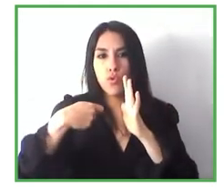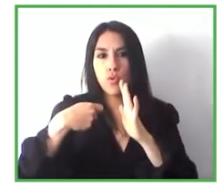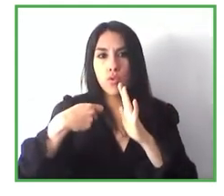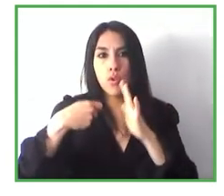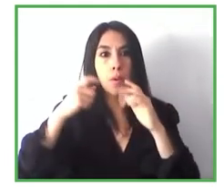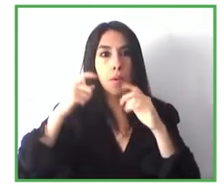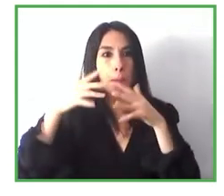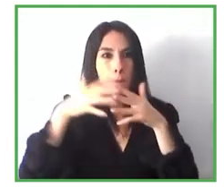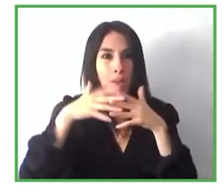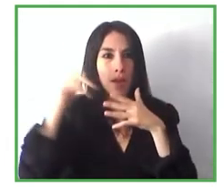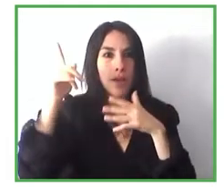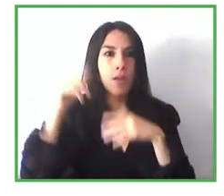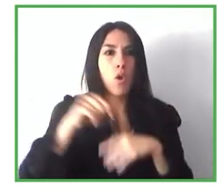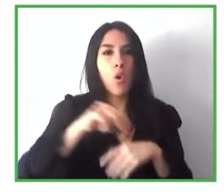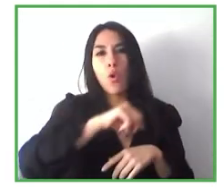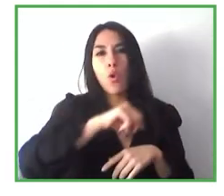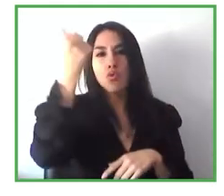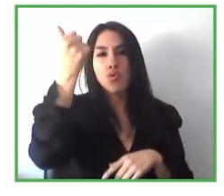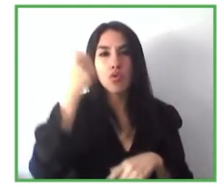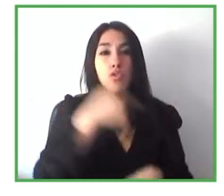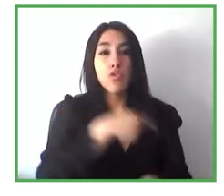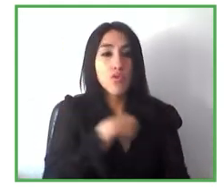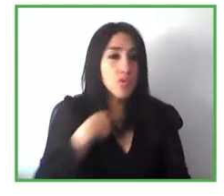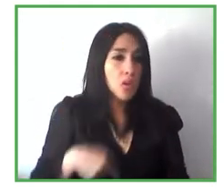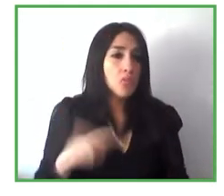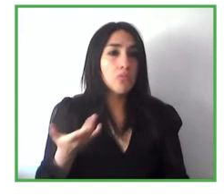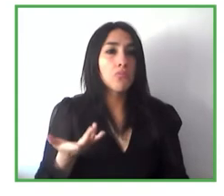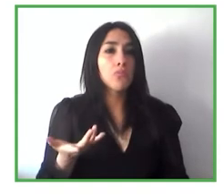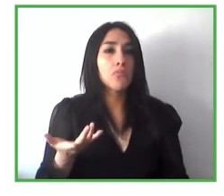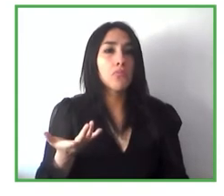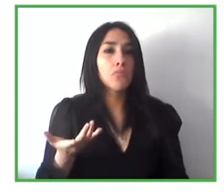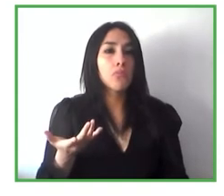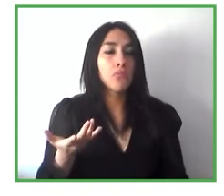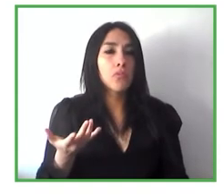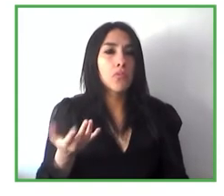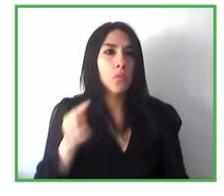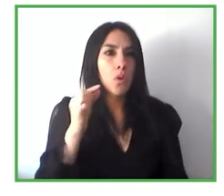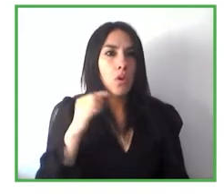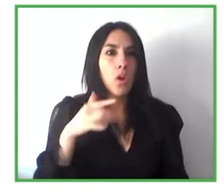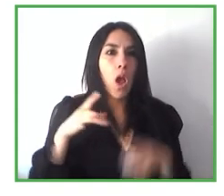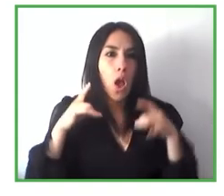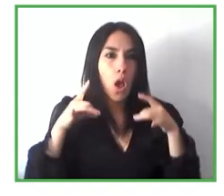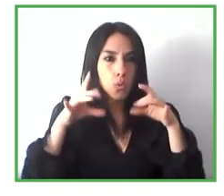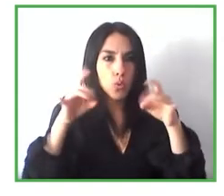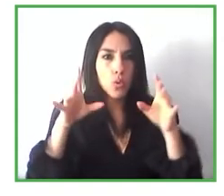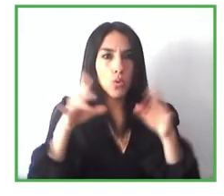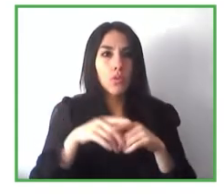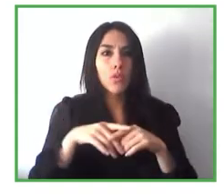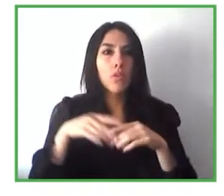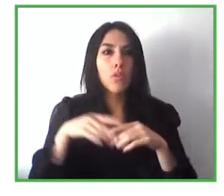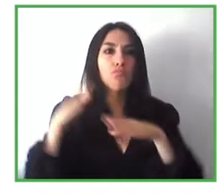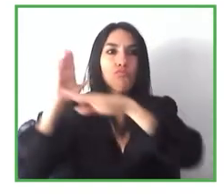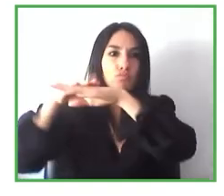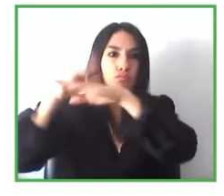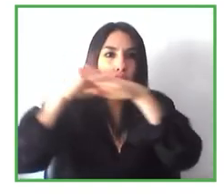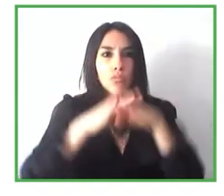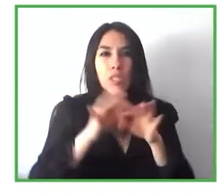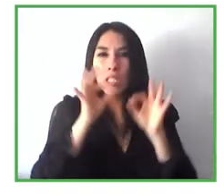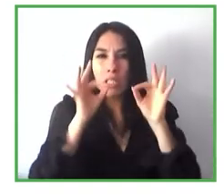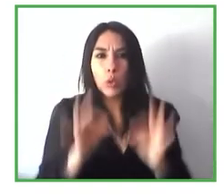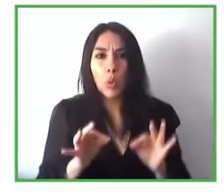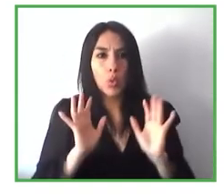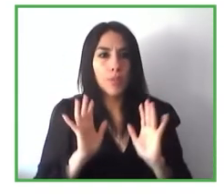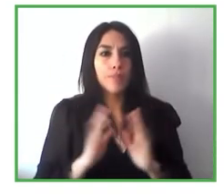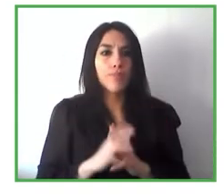también estaremos en Australia ya lo podremos anunciar cuando sea oficial así que nuestro esfuerzo ahora es que Navilens